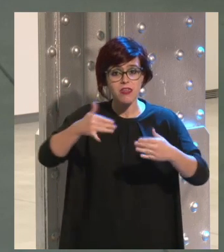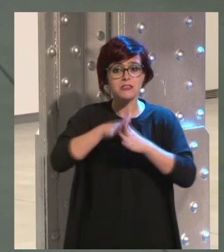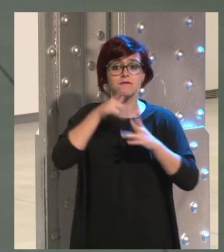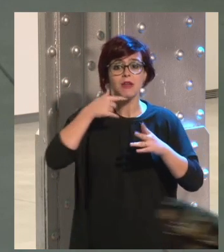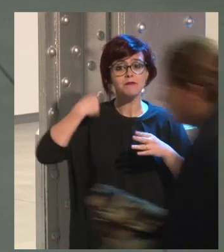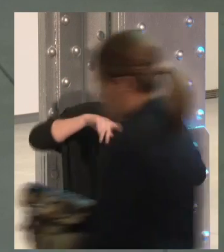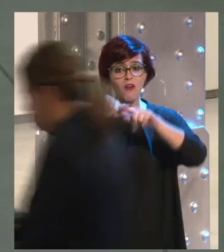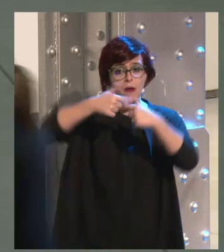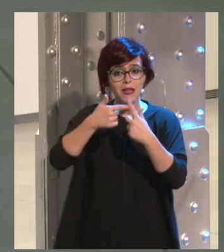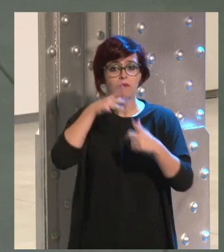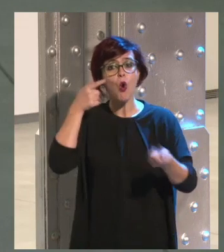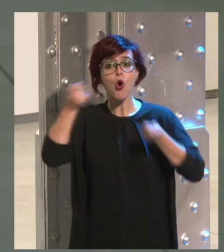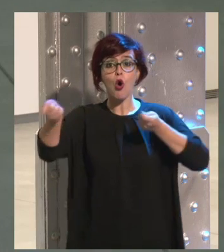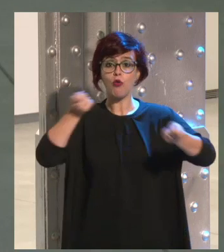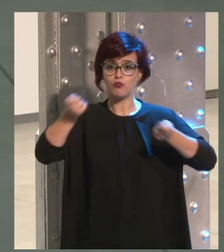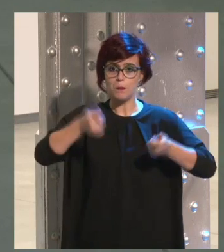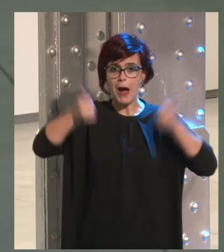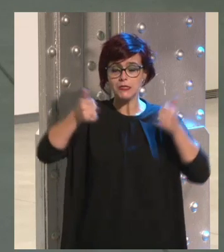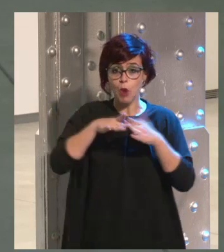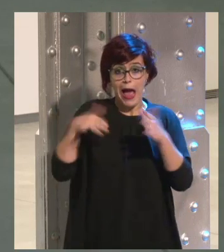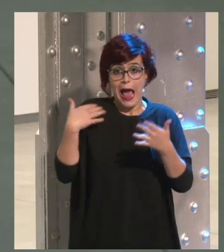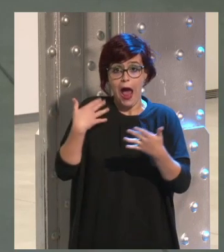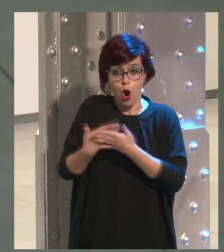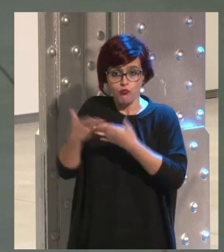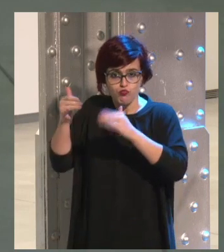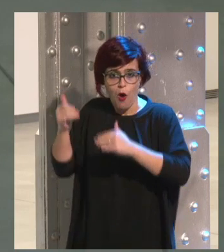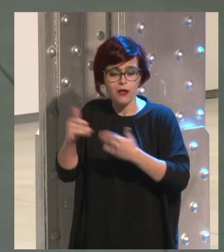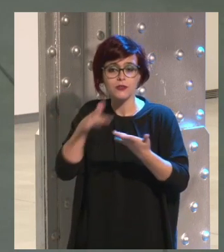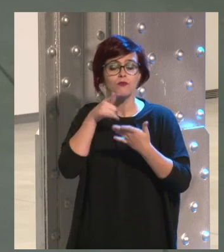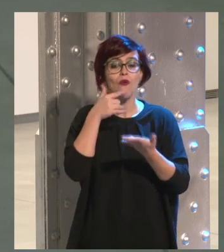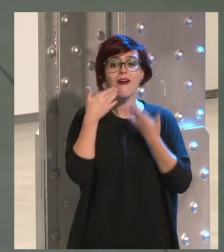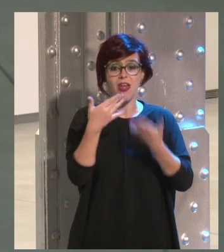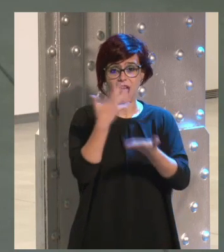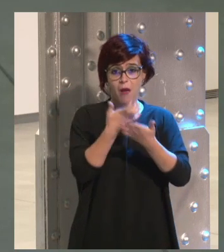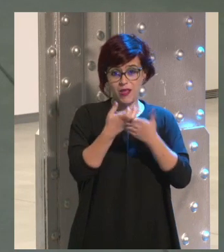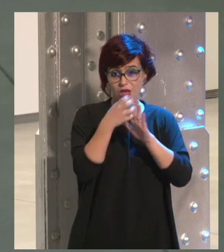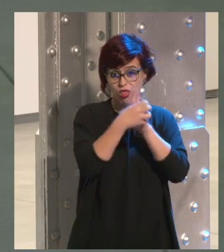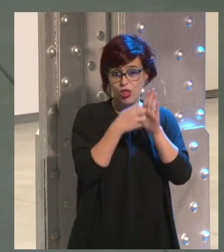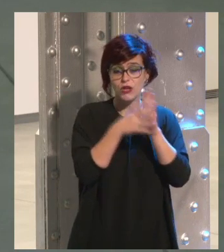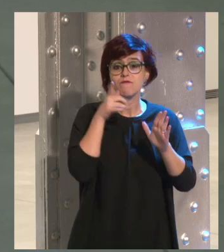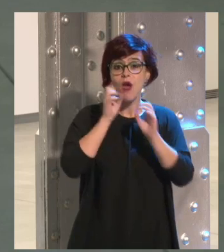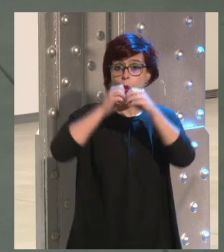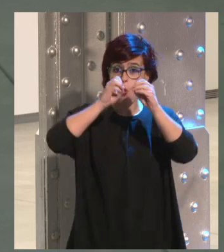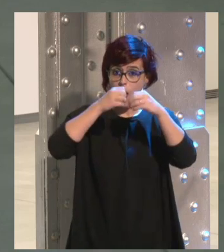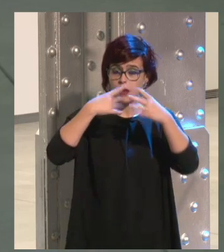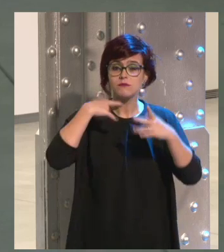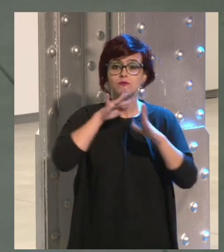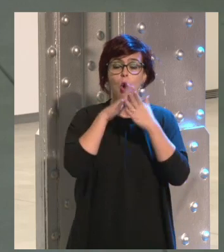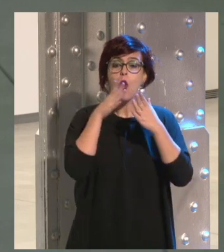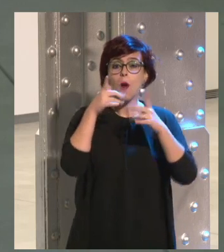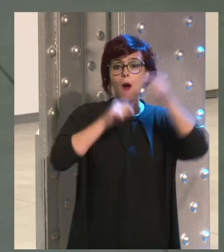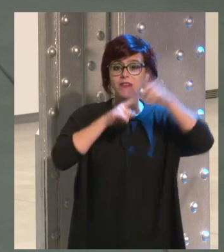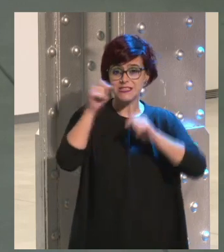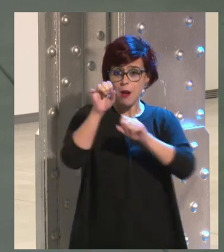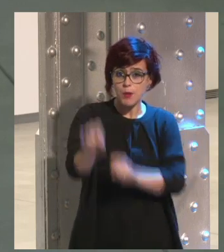familias poder tener ese control que ahora no estamos teniendo. En el caso de la aplicación que comentabas de Google, con Vistar Protege, por